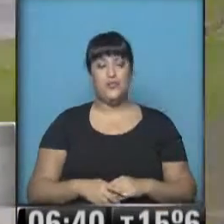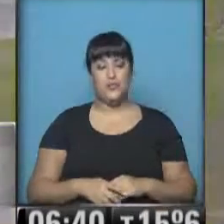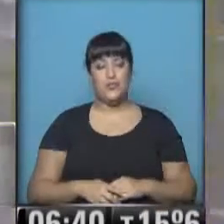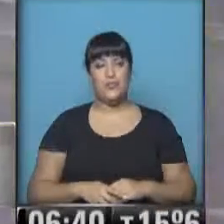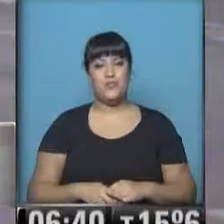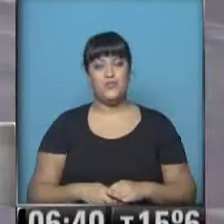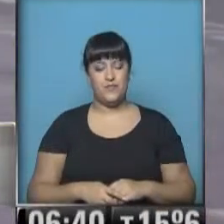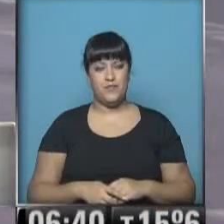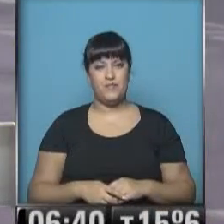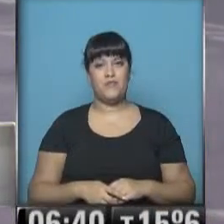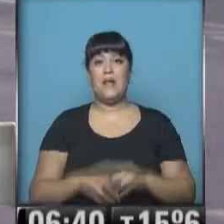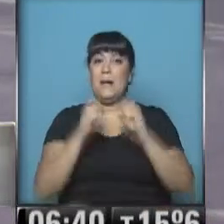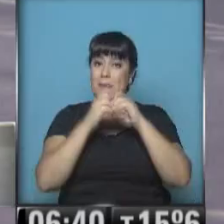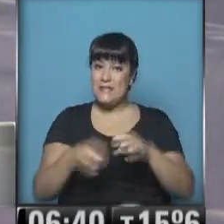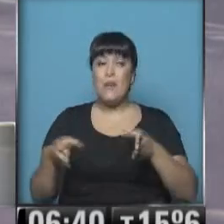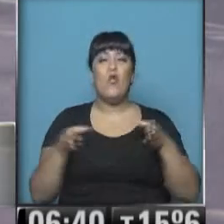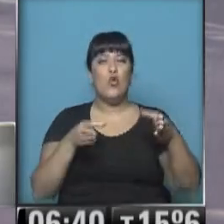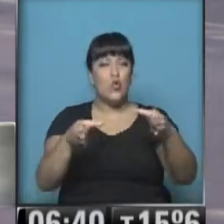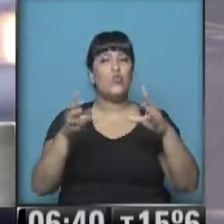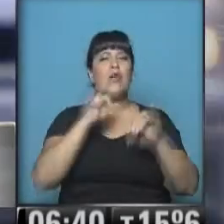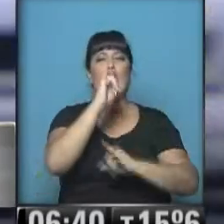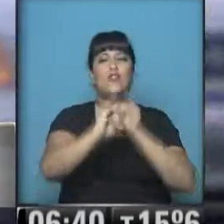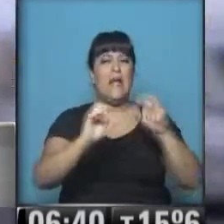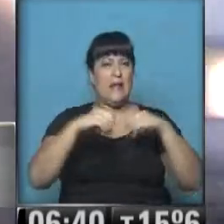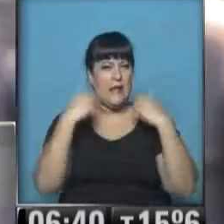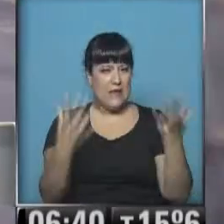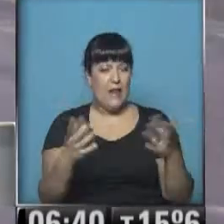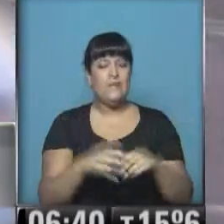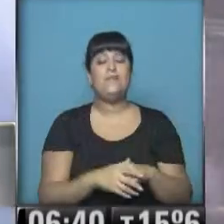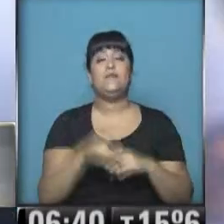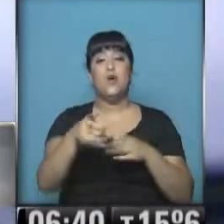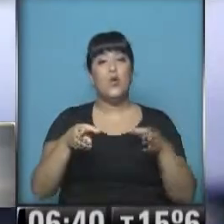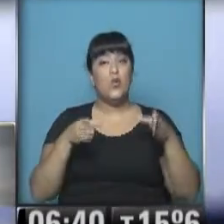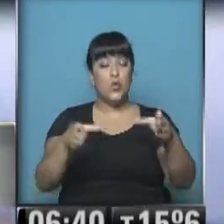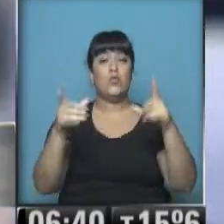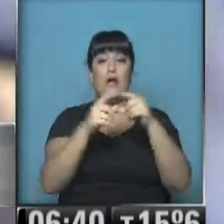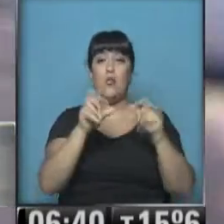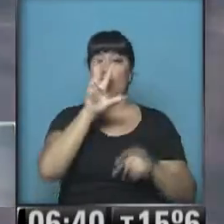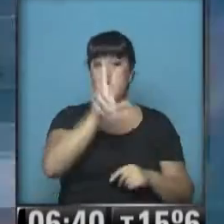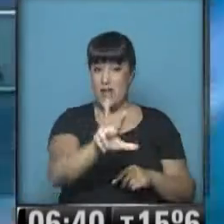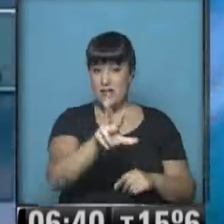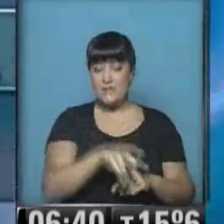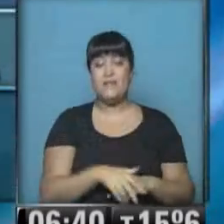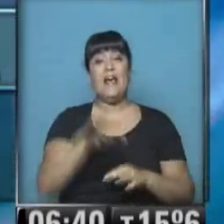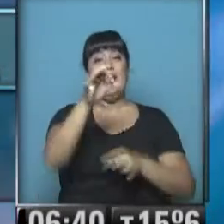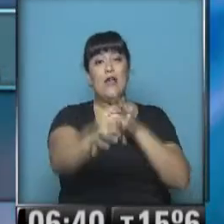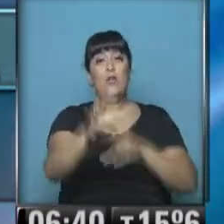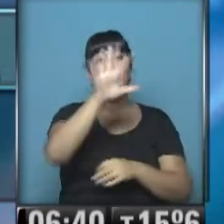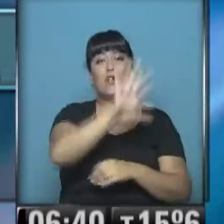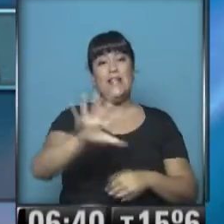a través de la información que a diario nos suministra vialidad nacional. Y nos vamos a la ruta 3 en el kilómetro